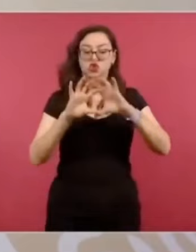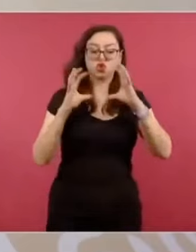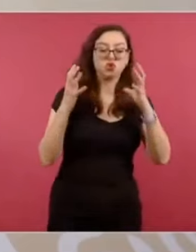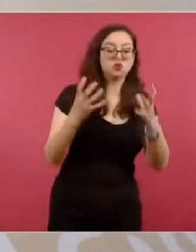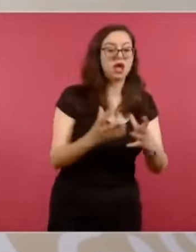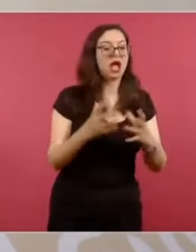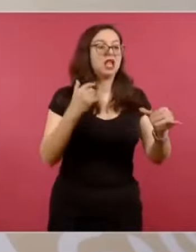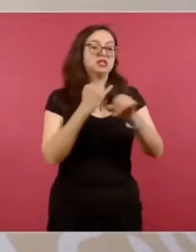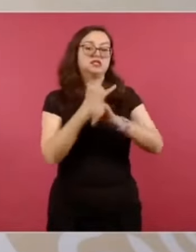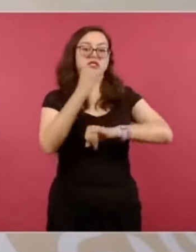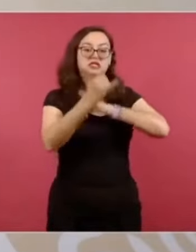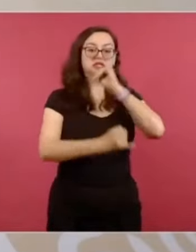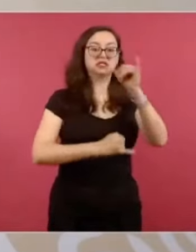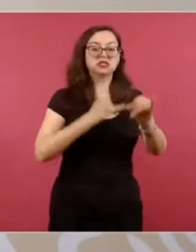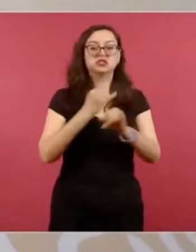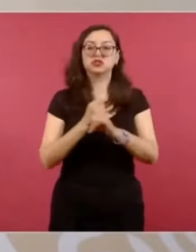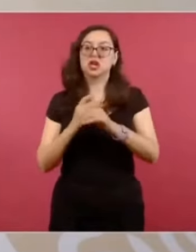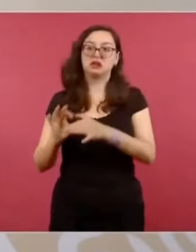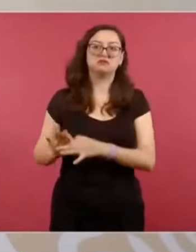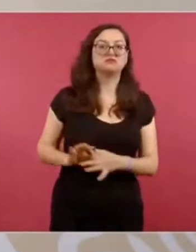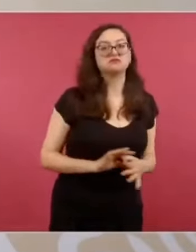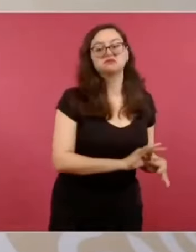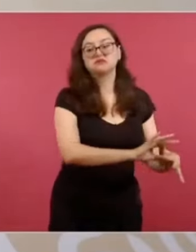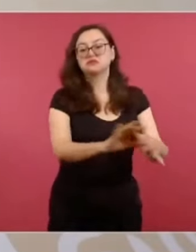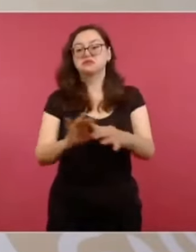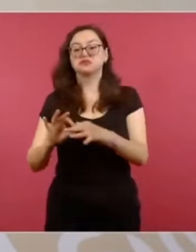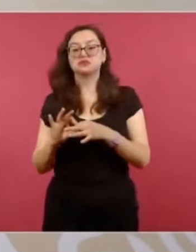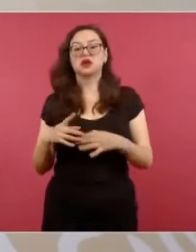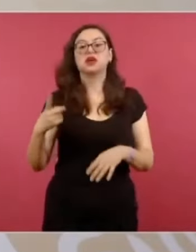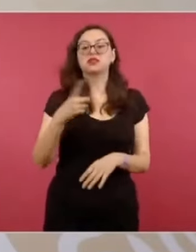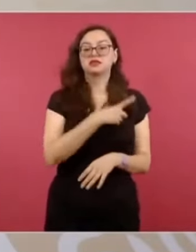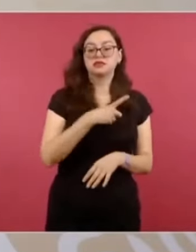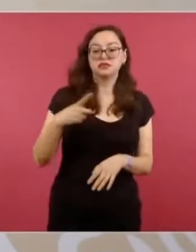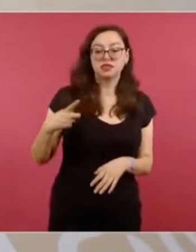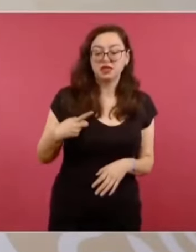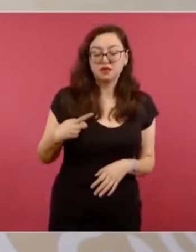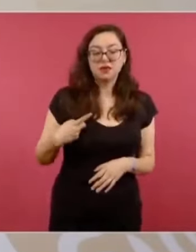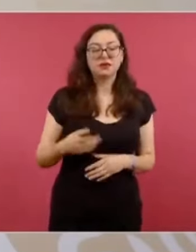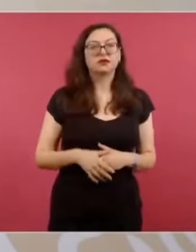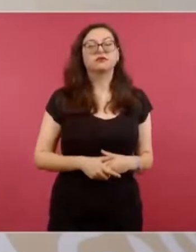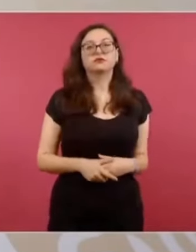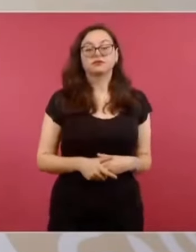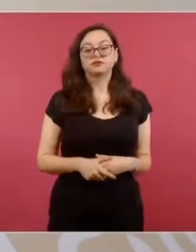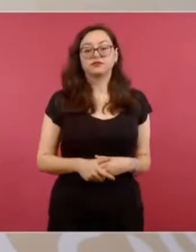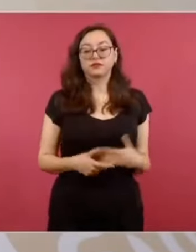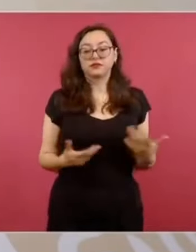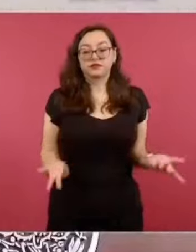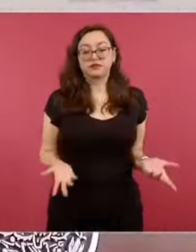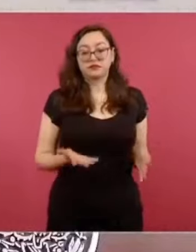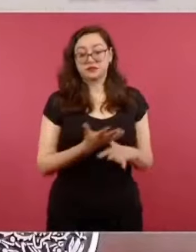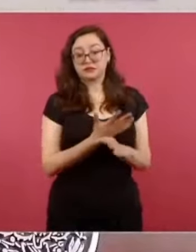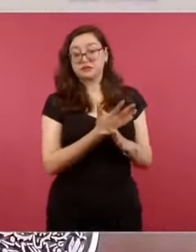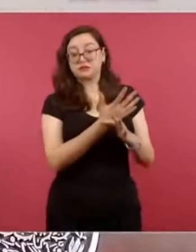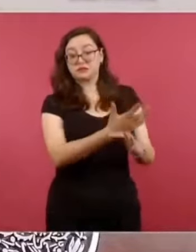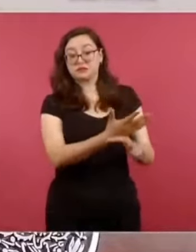ya todo eso se fue a la basura,